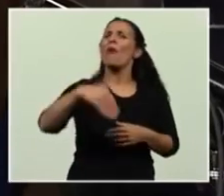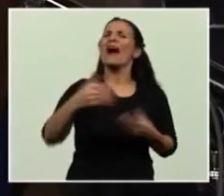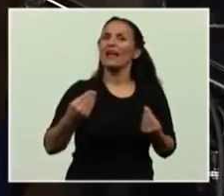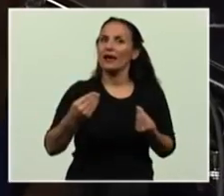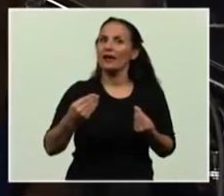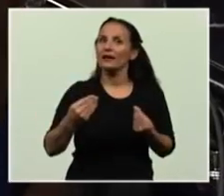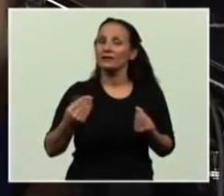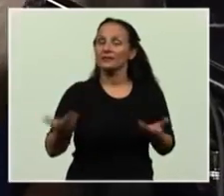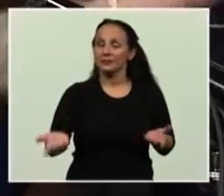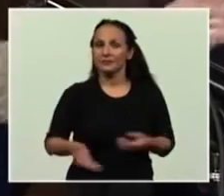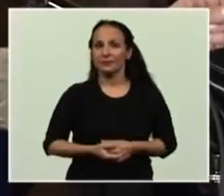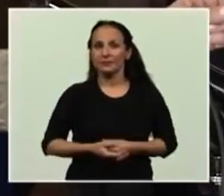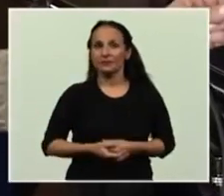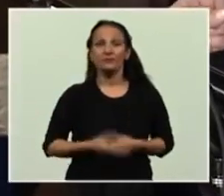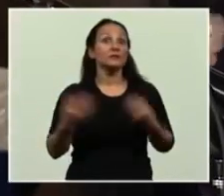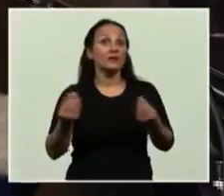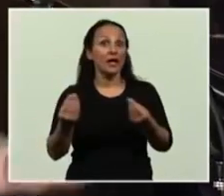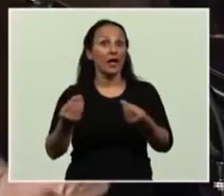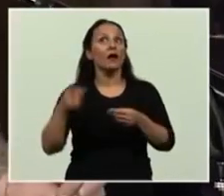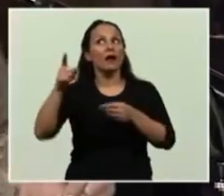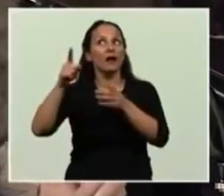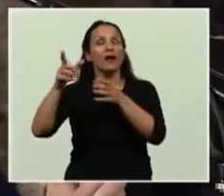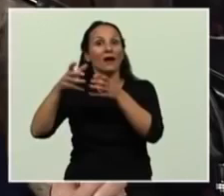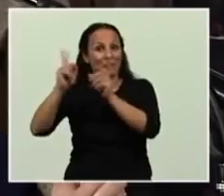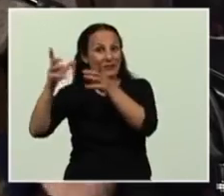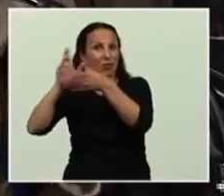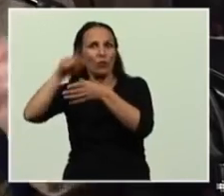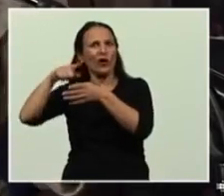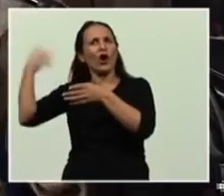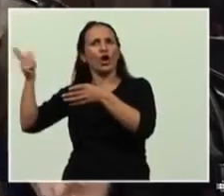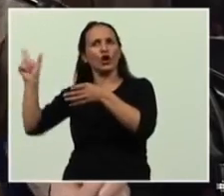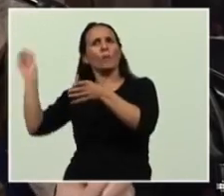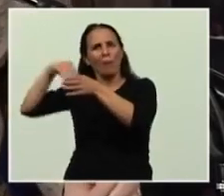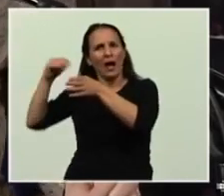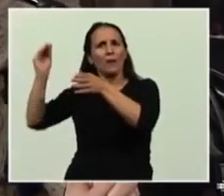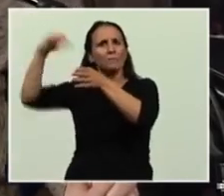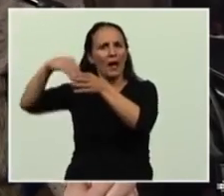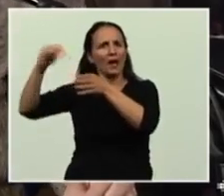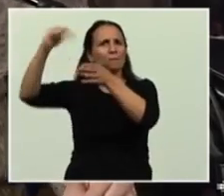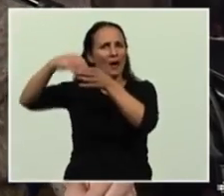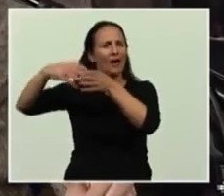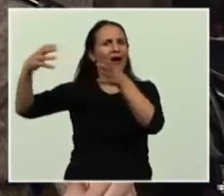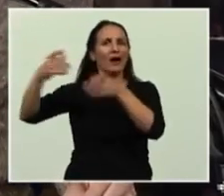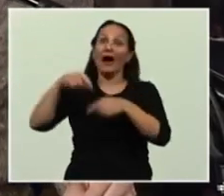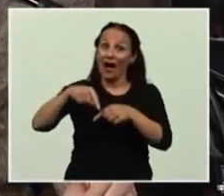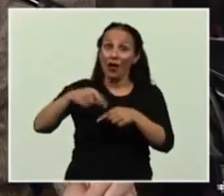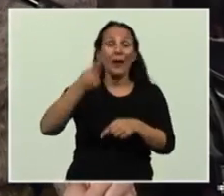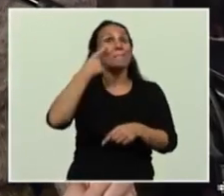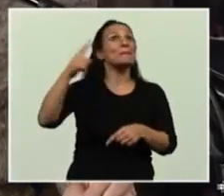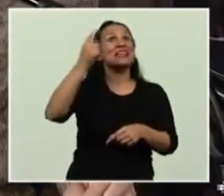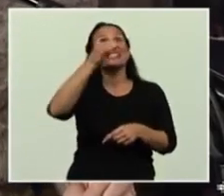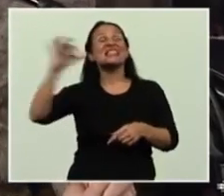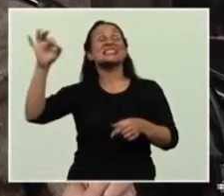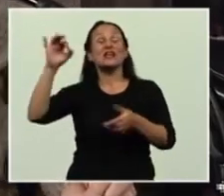Incorporaron a otros fondos buitres y hoy ya no son 1.600